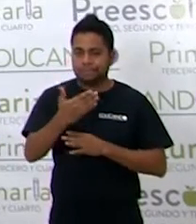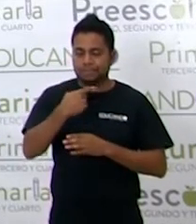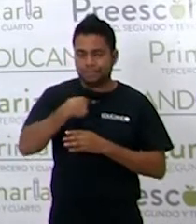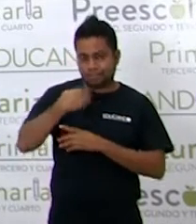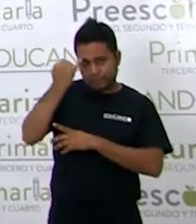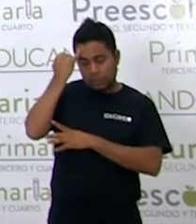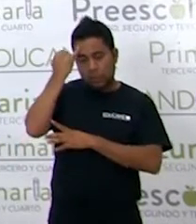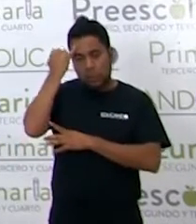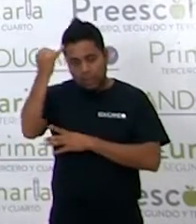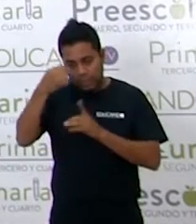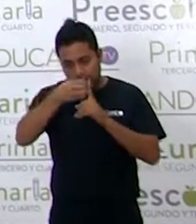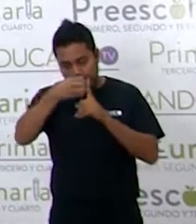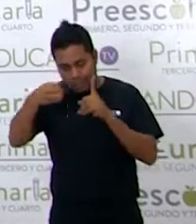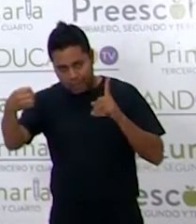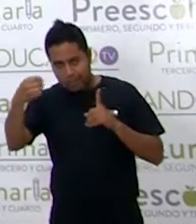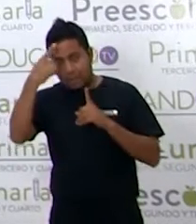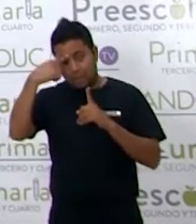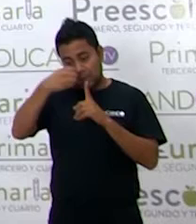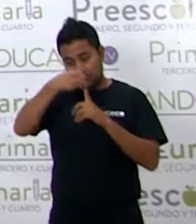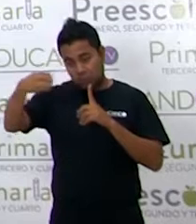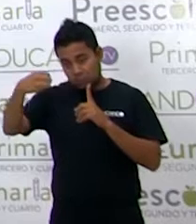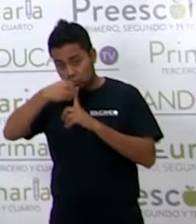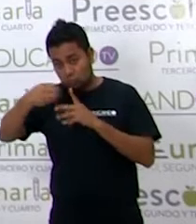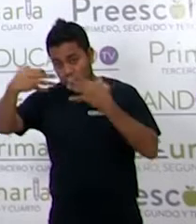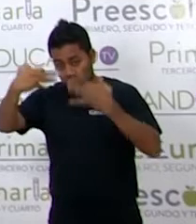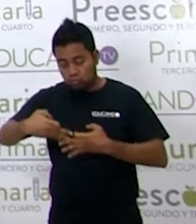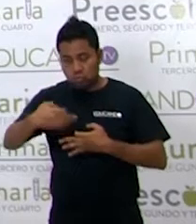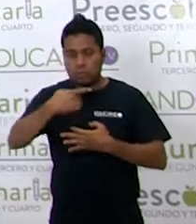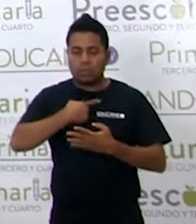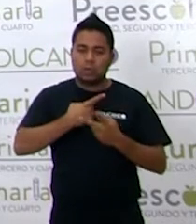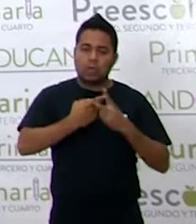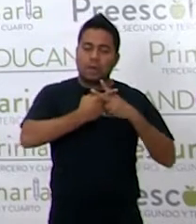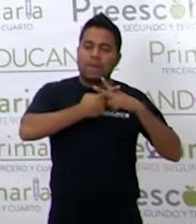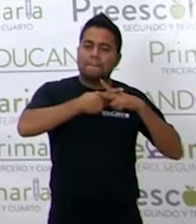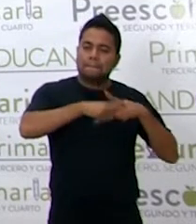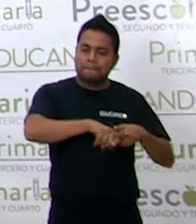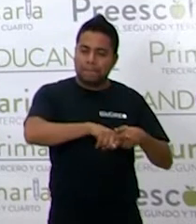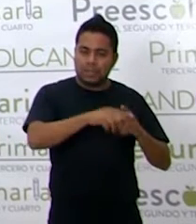a poner justo arriba algunos indicadores de inicio.